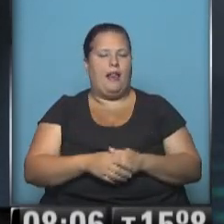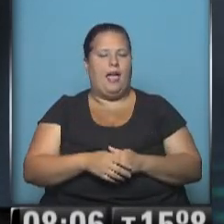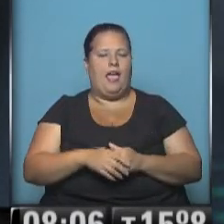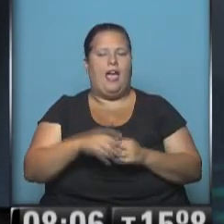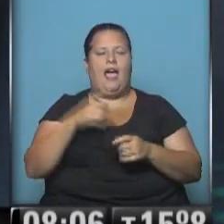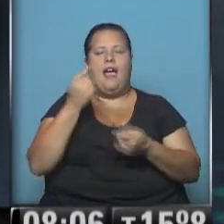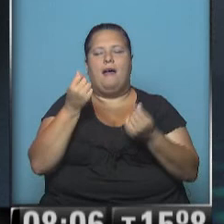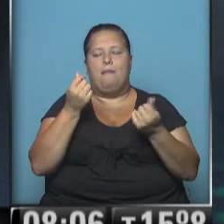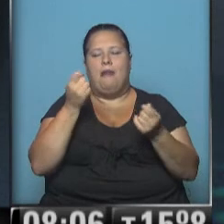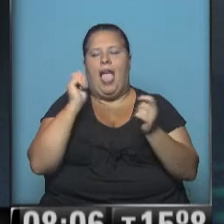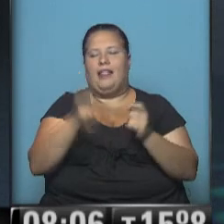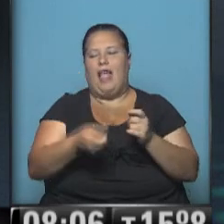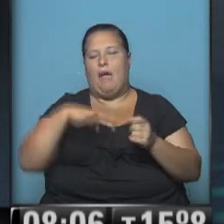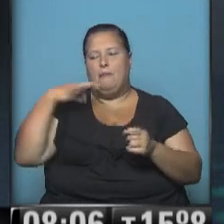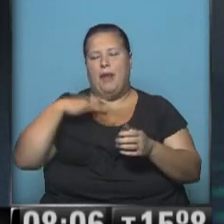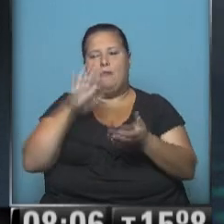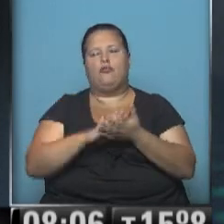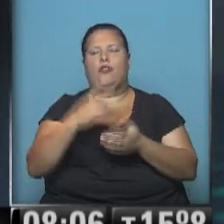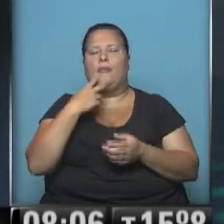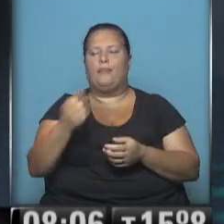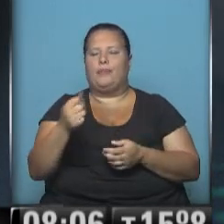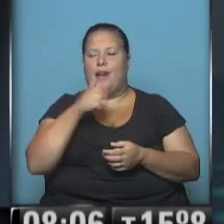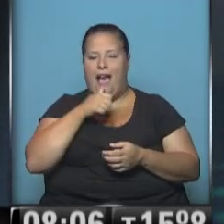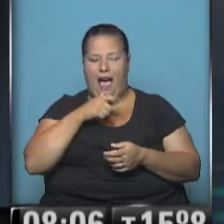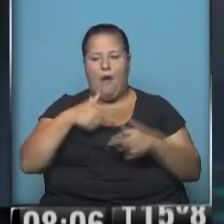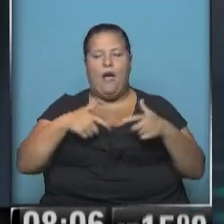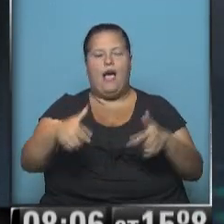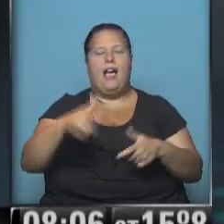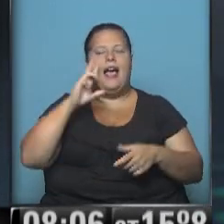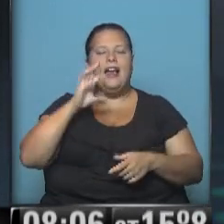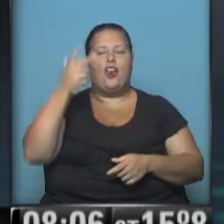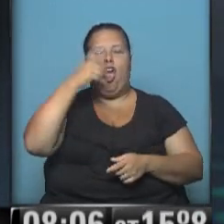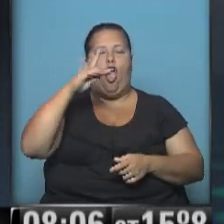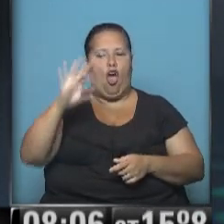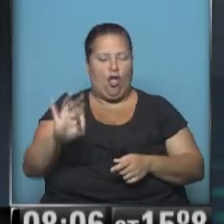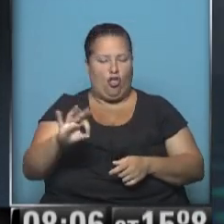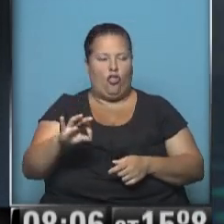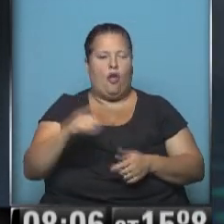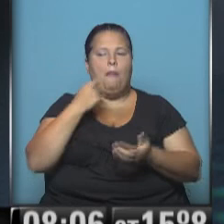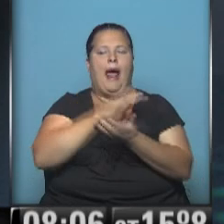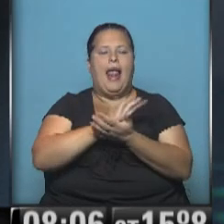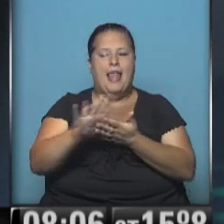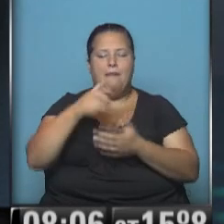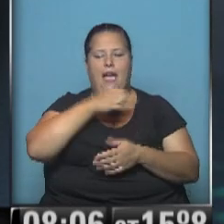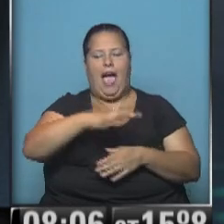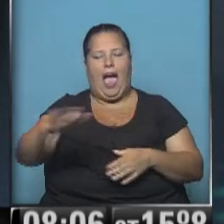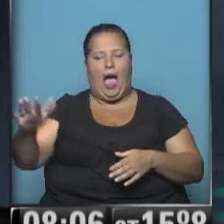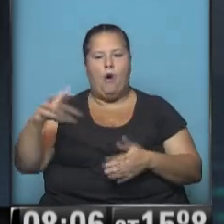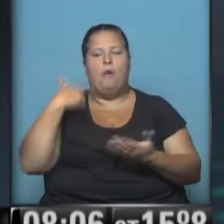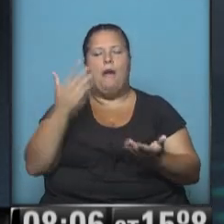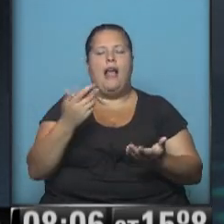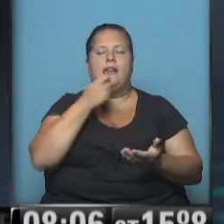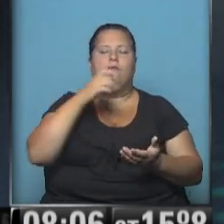regalías de la hidroeléctrica de la presa Río Hondo en el saneamiento del lago ante la